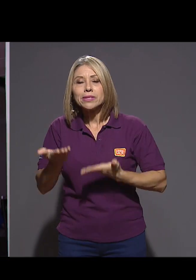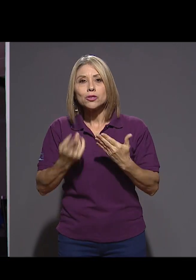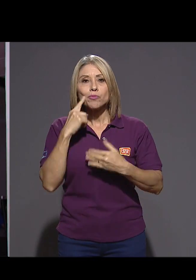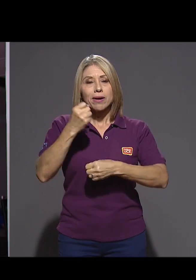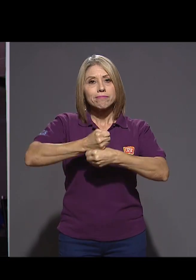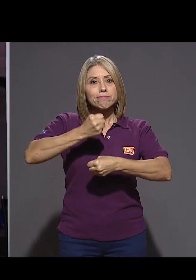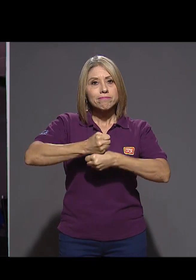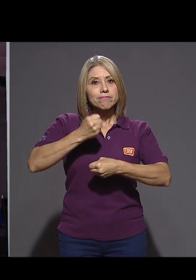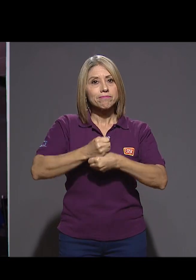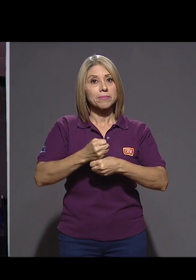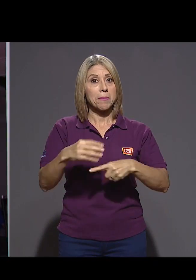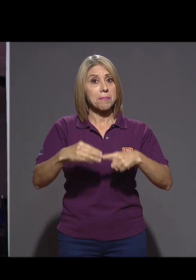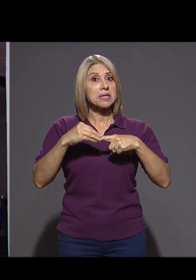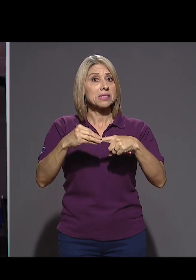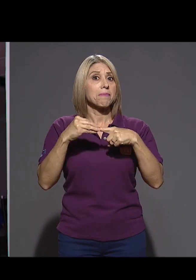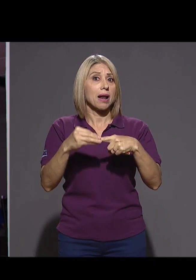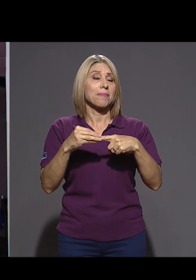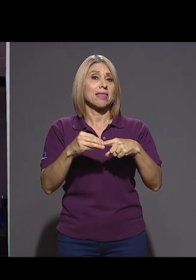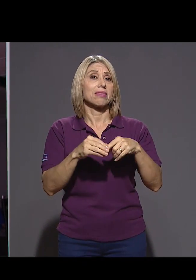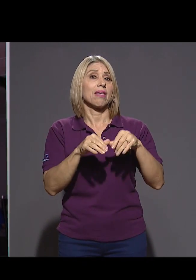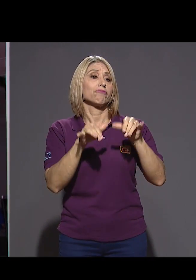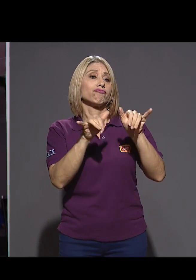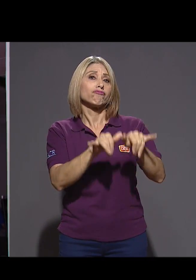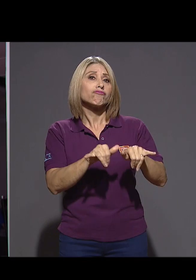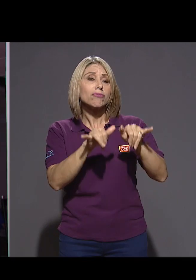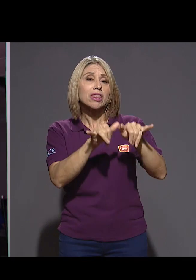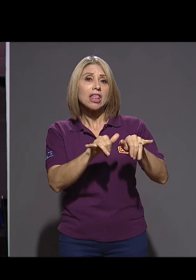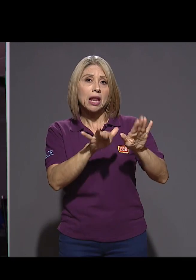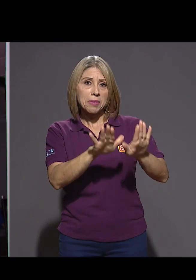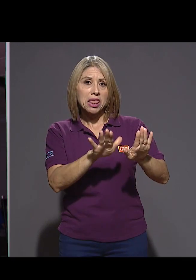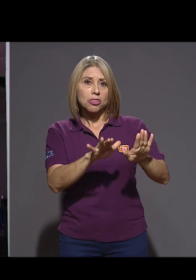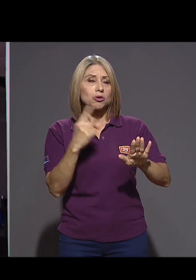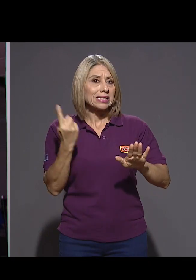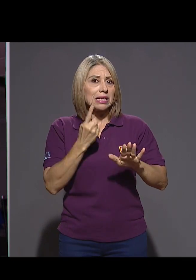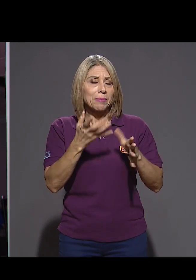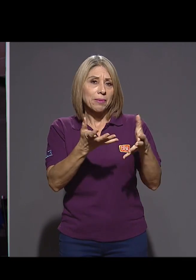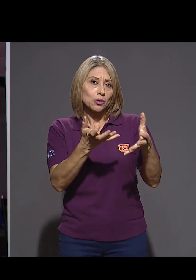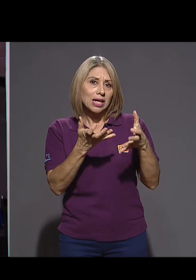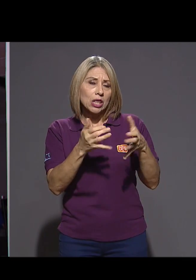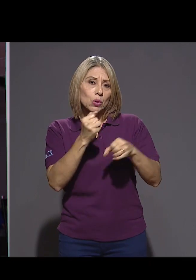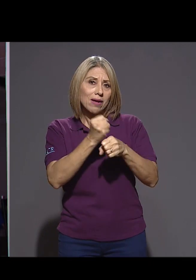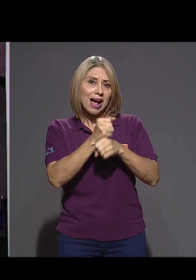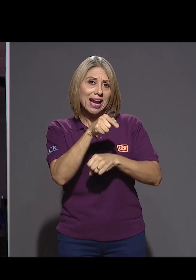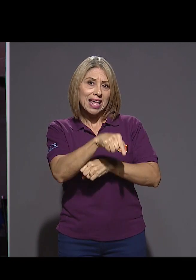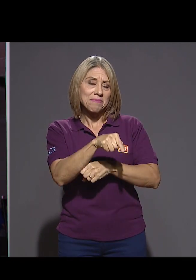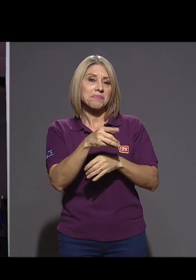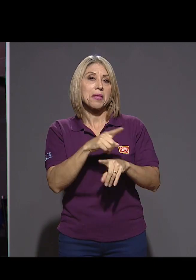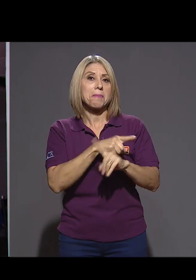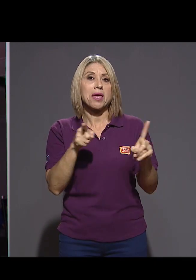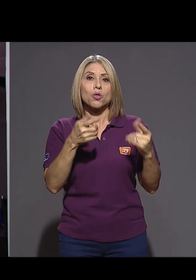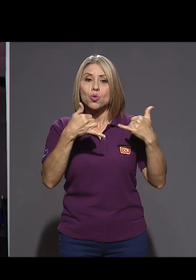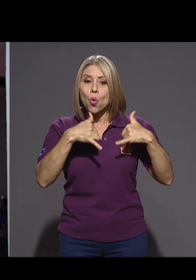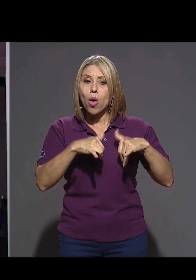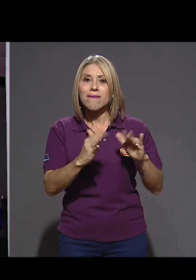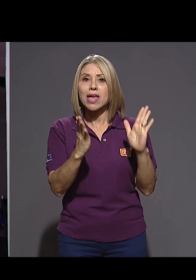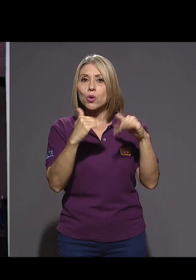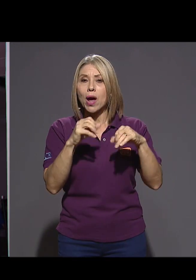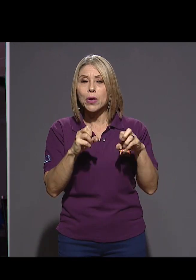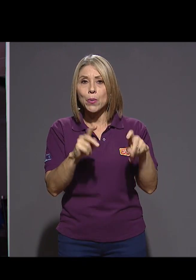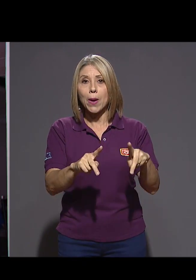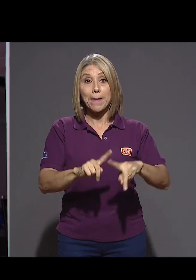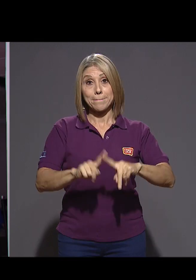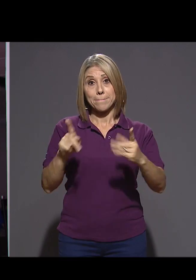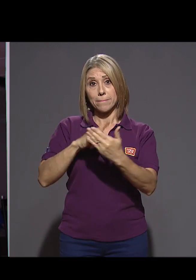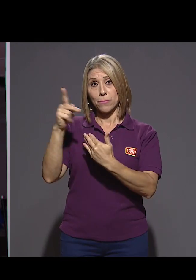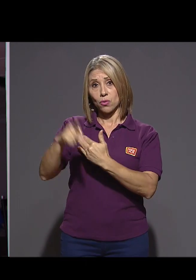o servicios, principalmente con los espacios de internamiento, que siempre hemos querido trabajar ahí, pero todavía no se han abierto los espacios,